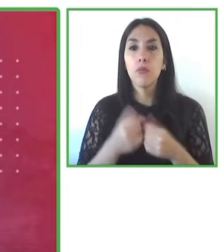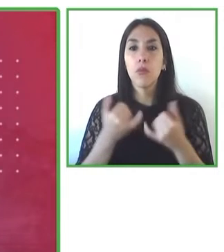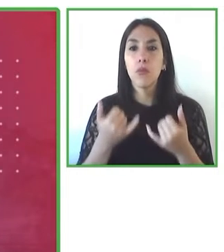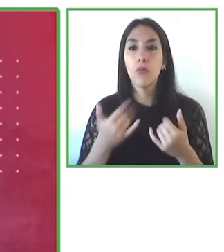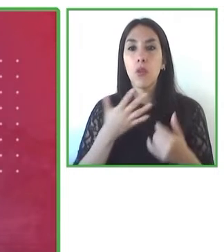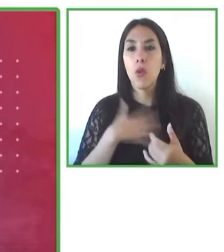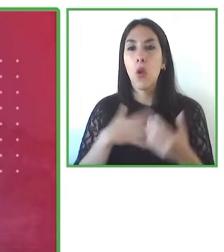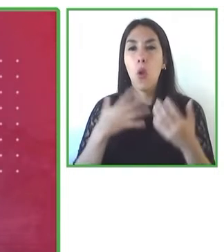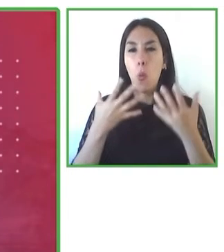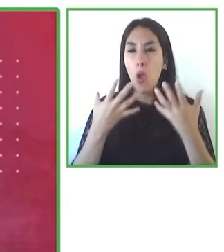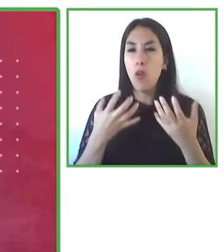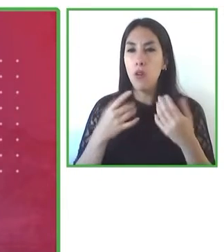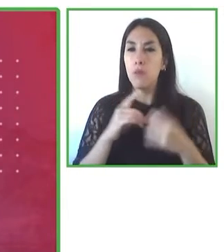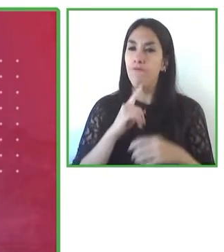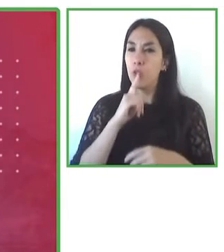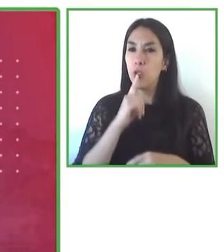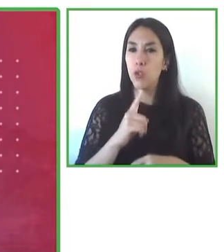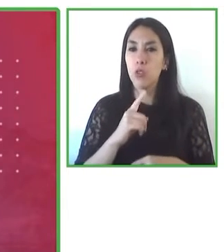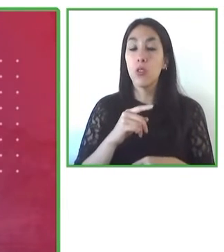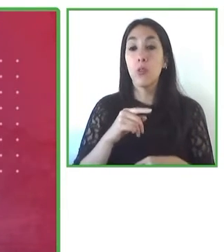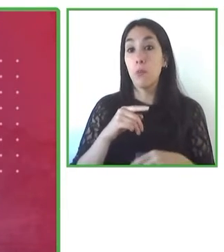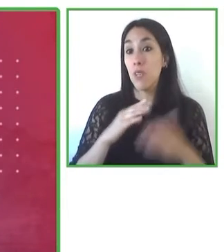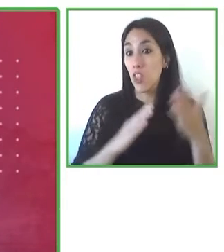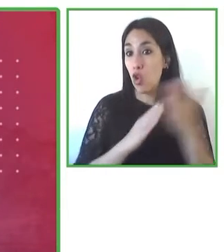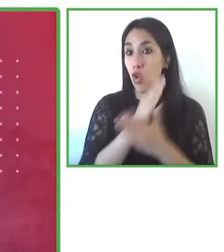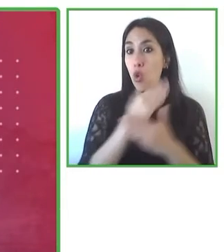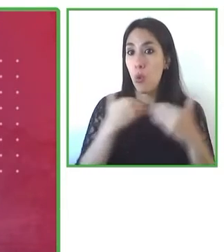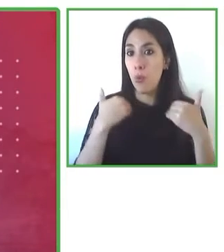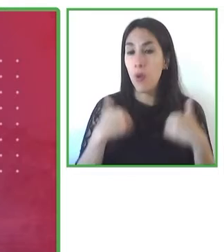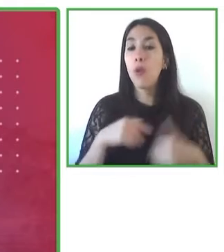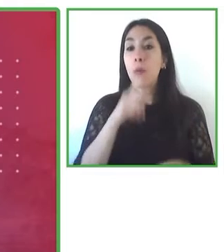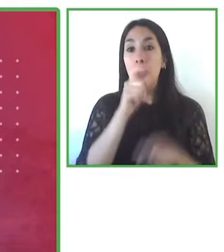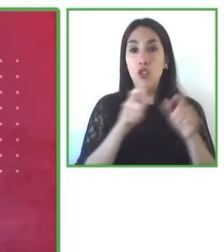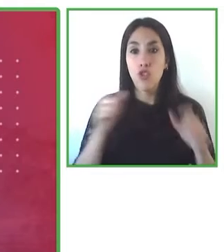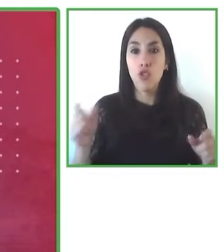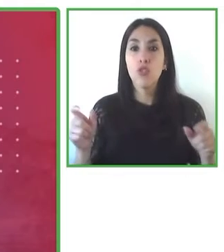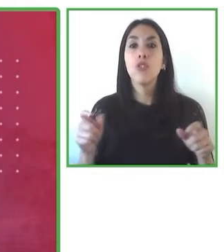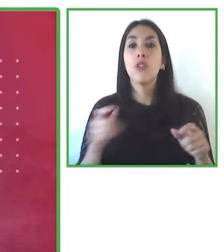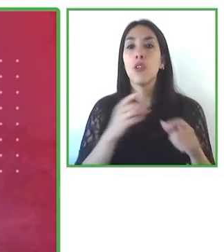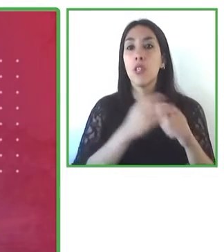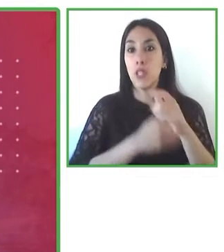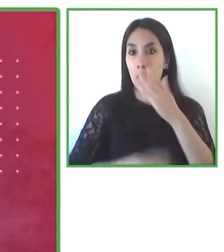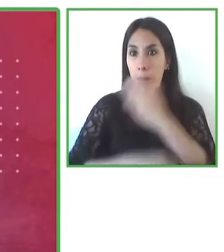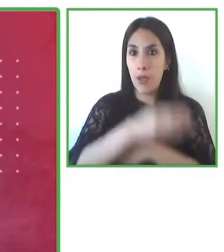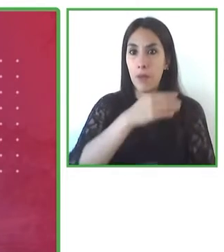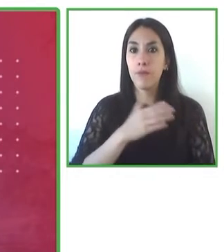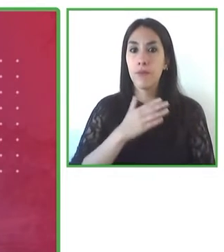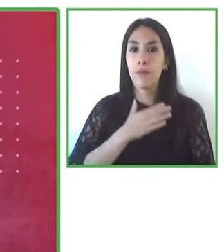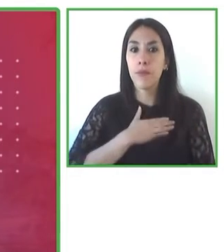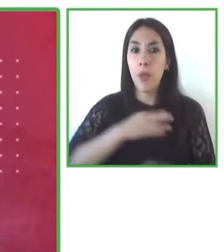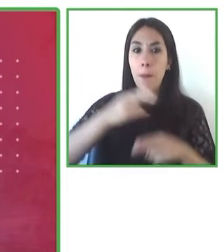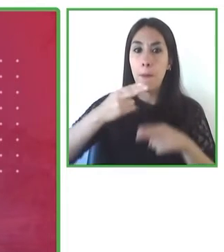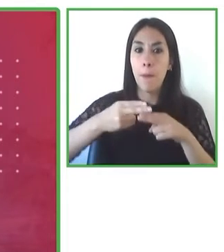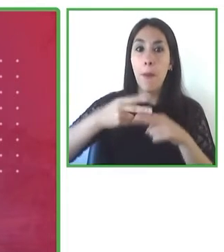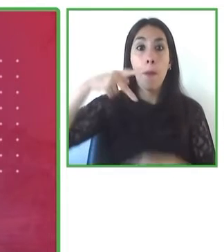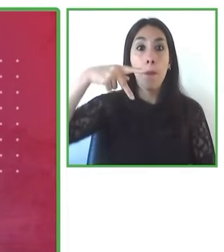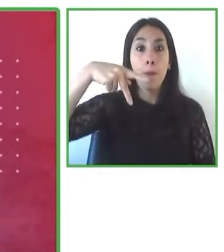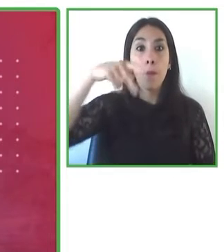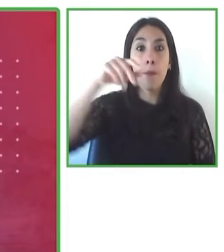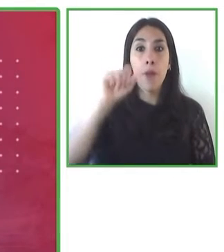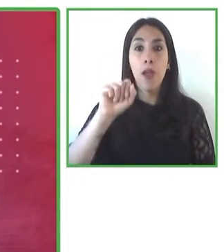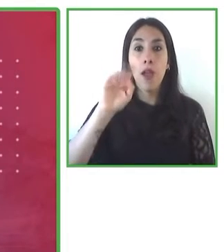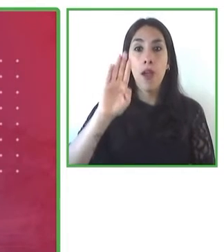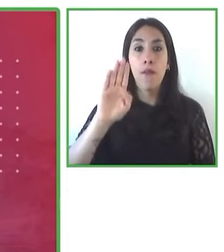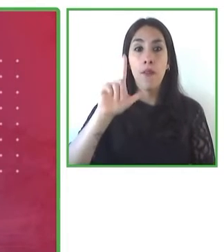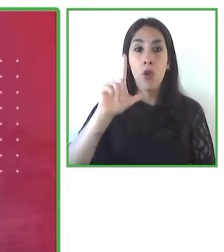discapacidad. Mi nombre es Pablo Lecuona, soy director de la Asociación Civil Ciflonexo, Biblioteca